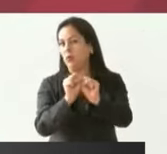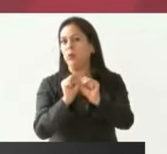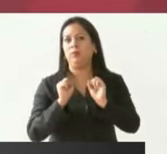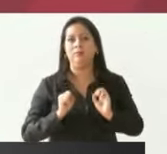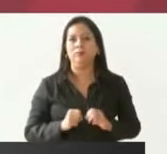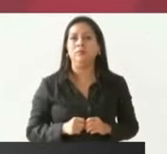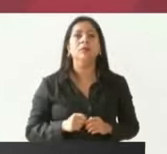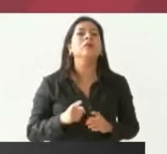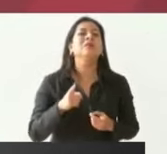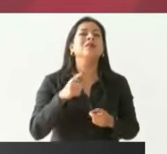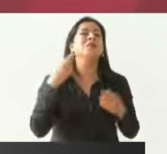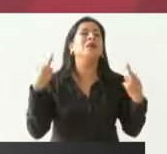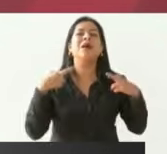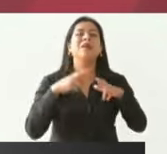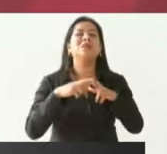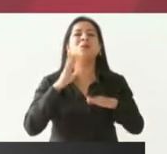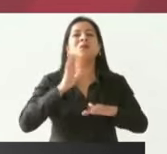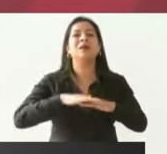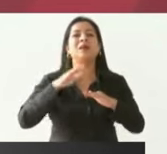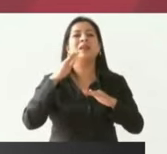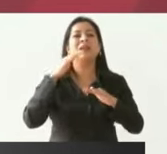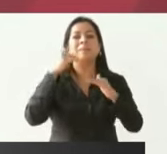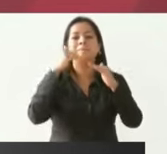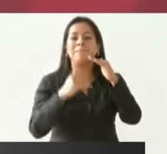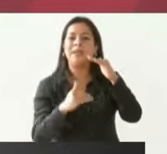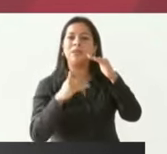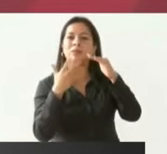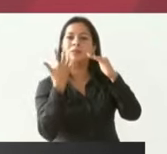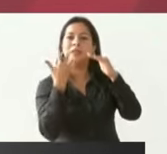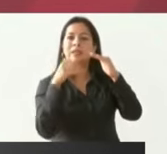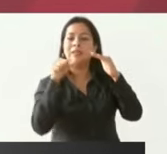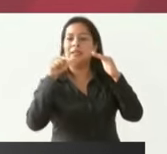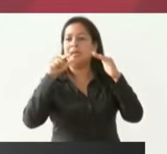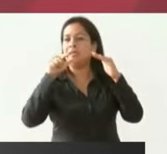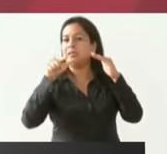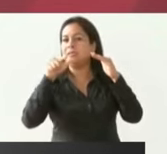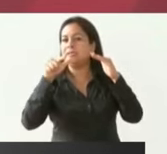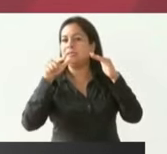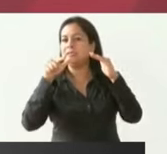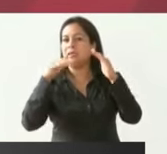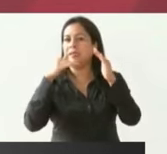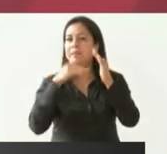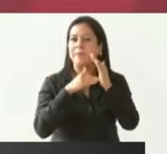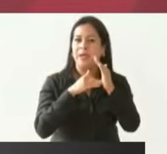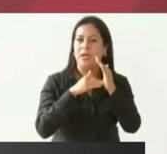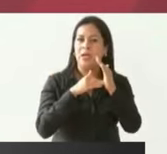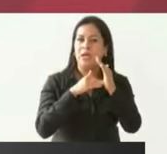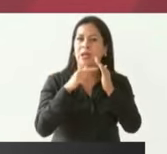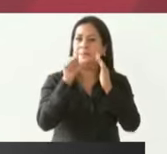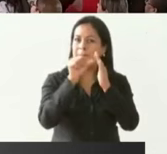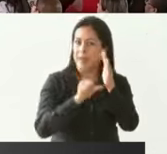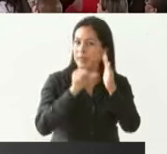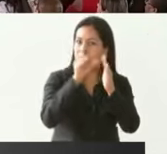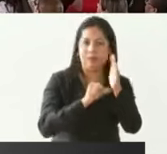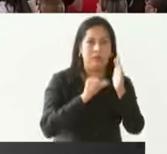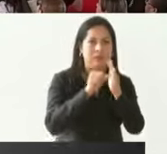ningún maestro va a ganar menos de 17 mil pesos mensuales mínimo